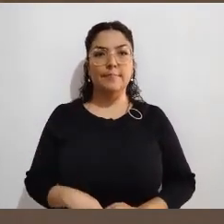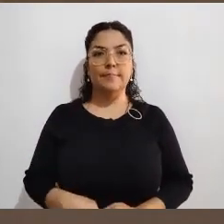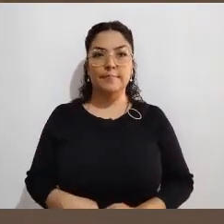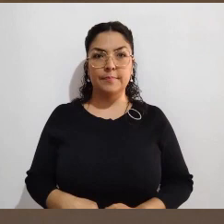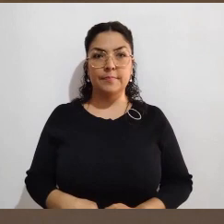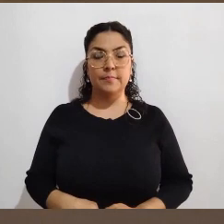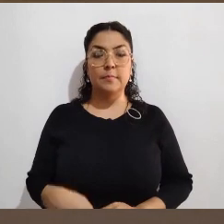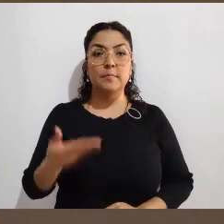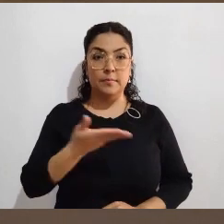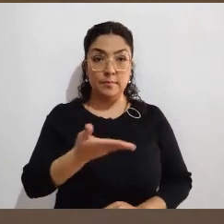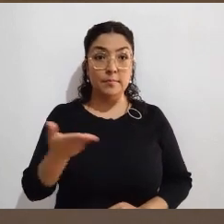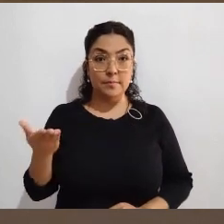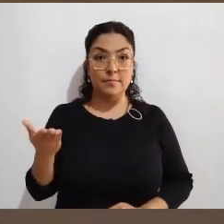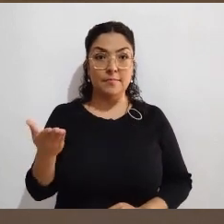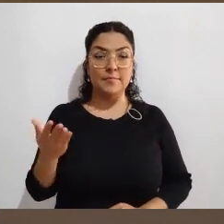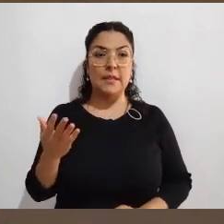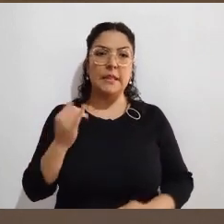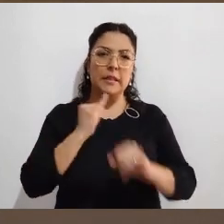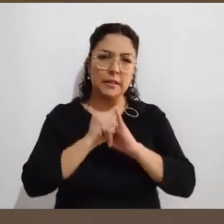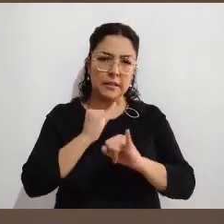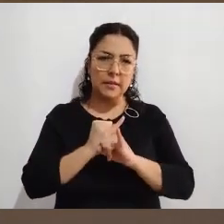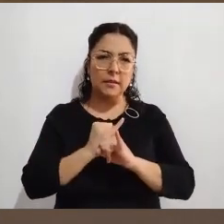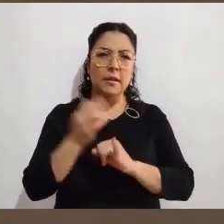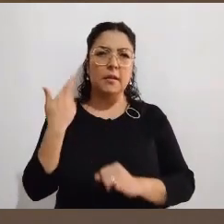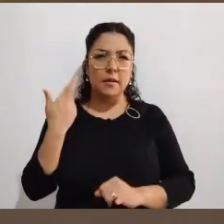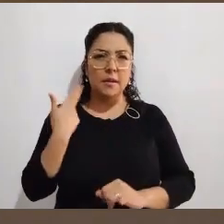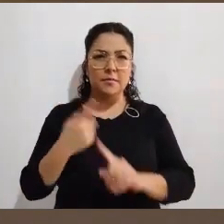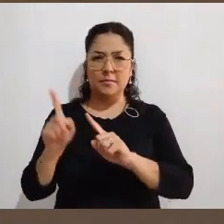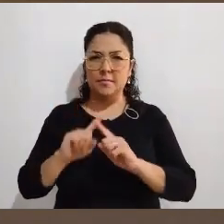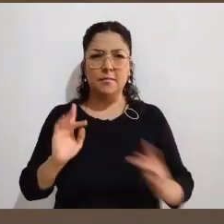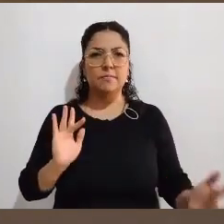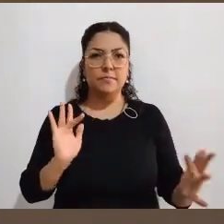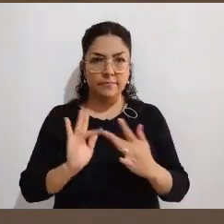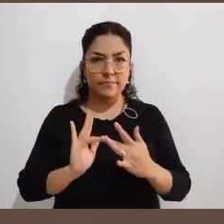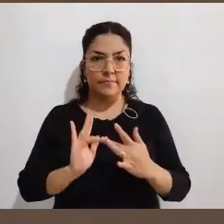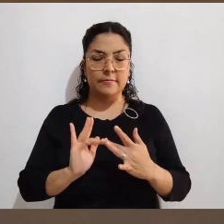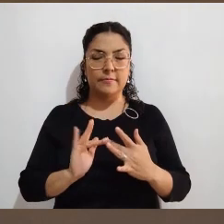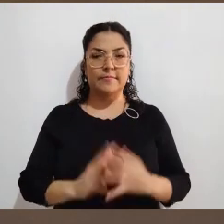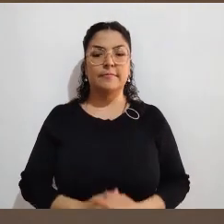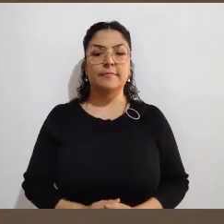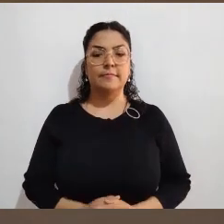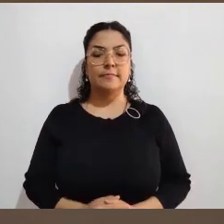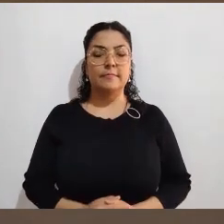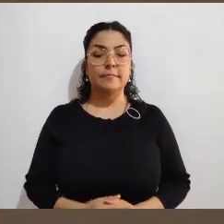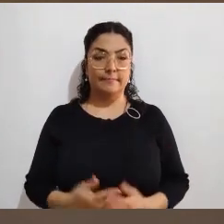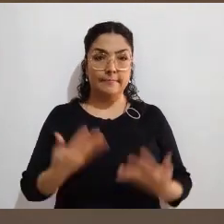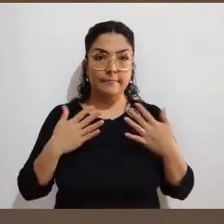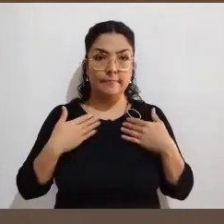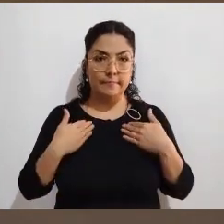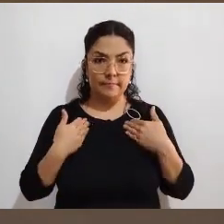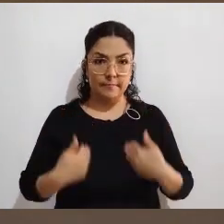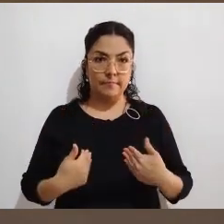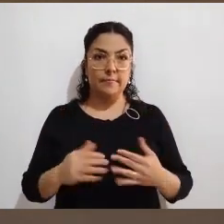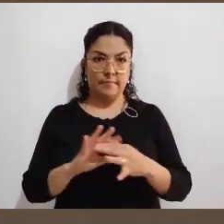distinguirnos con su presencia en redes sociales, en los medios que nos dan la oportunidad de llegar. Durante